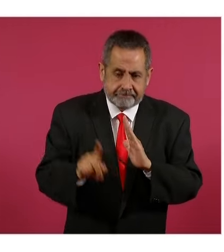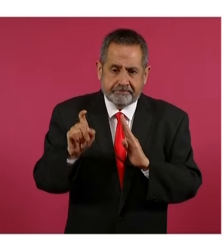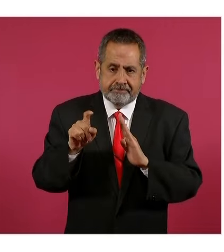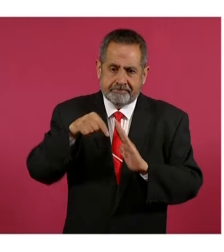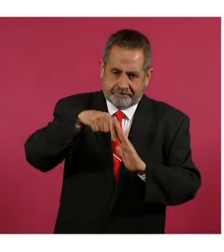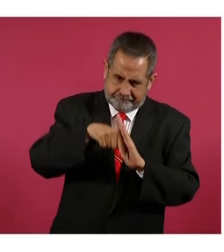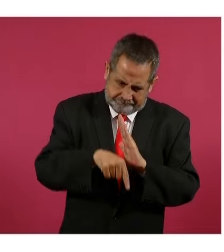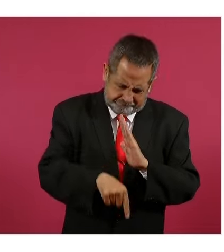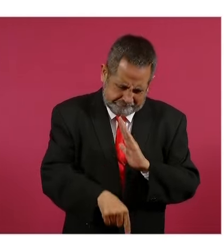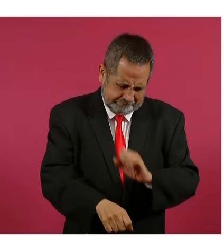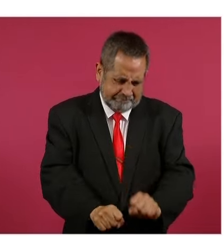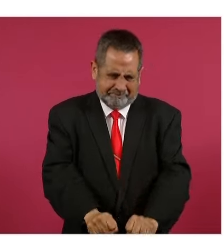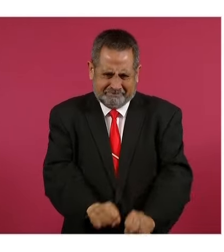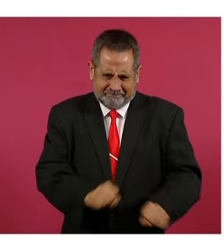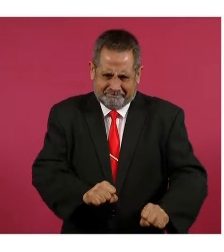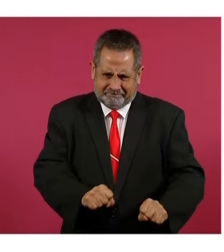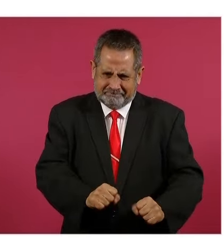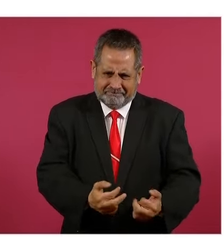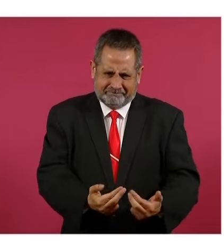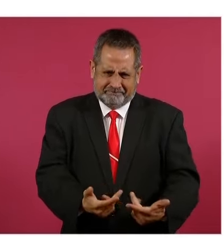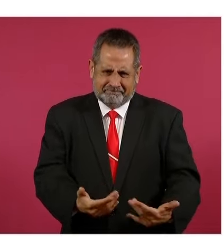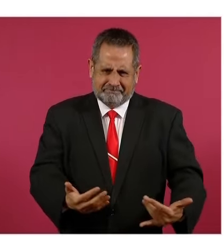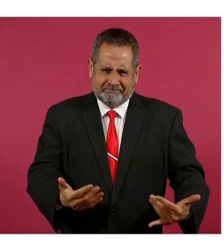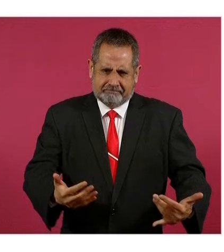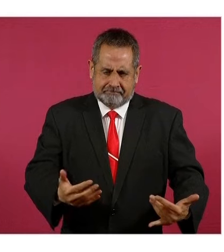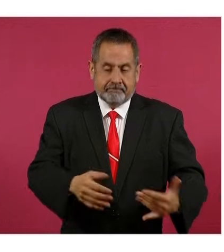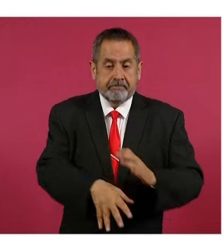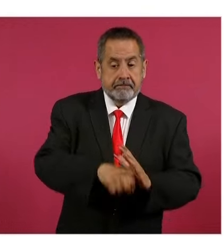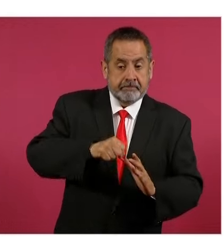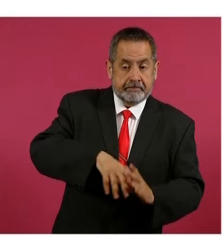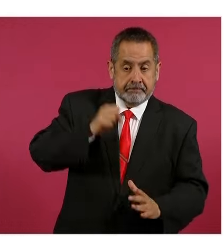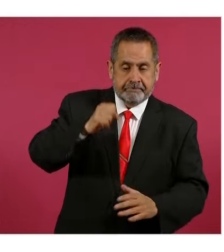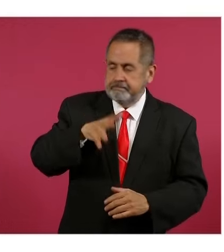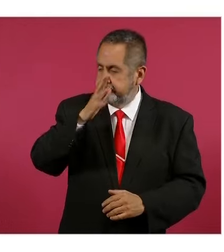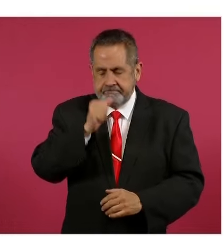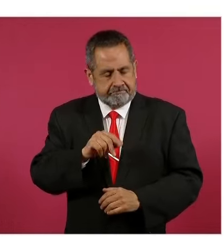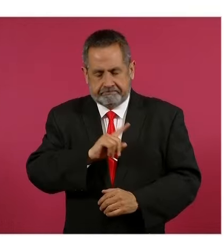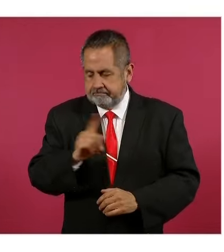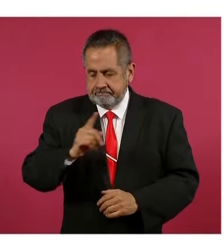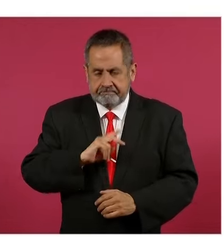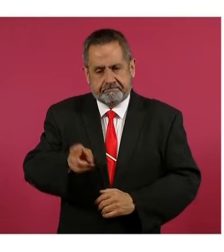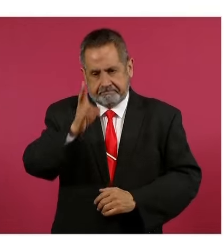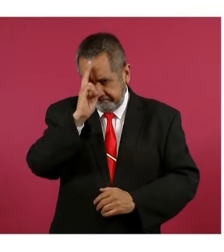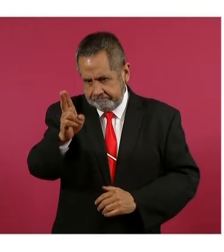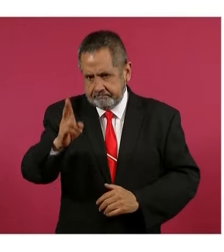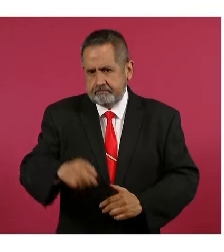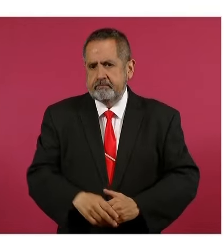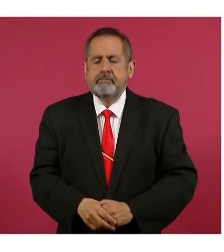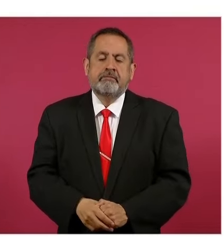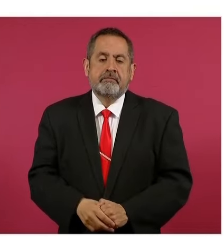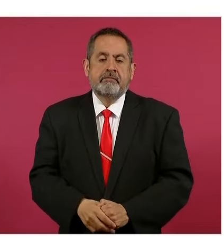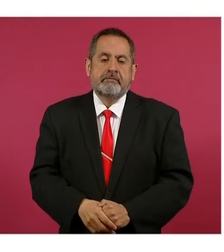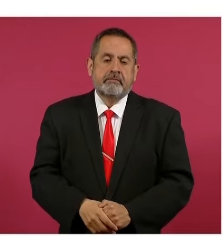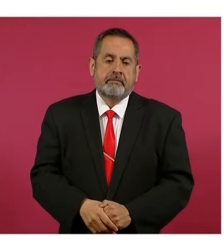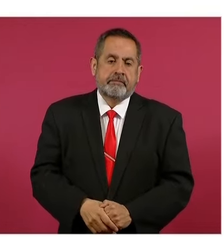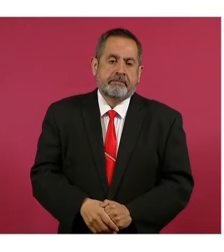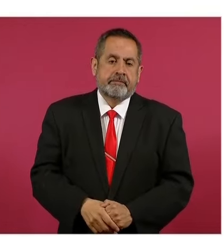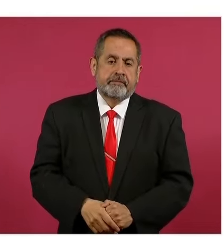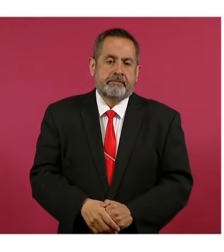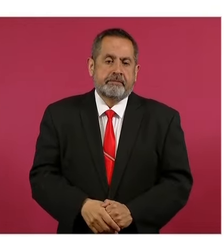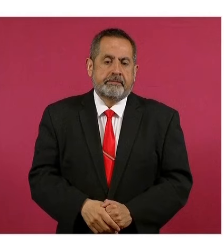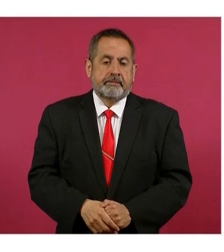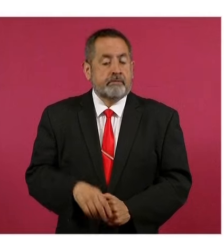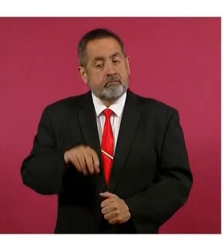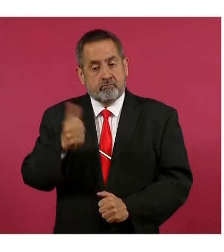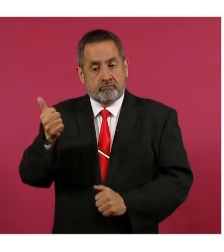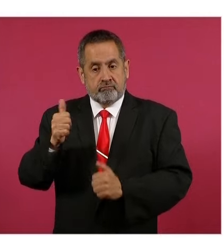fracturamiento hidráulico para extracción de hidrocarburos. Adelante. Tenemos también una